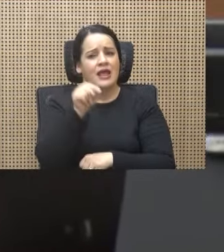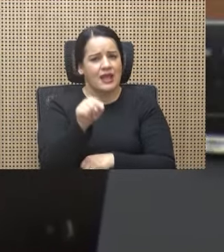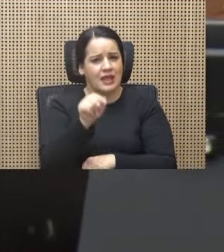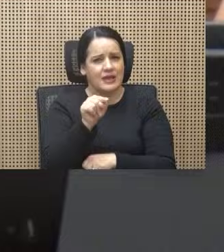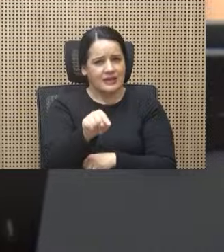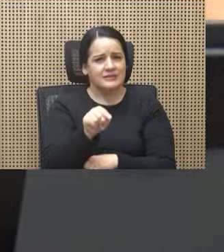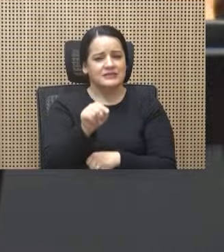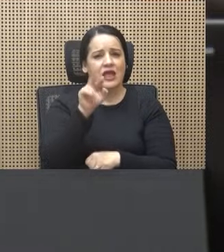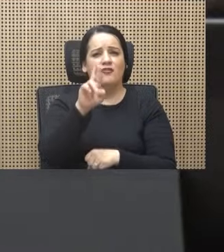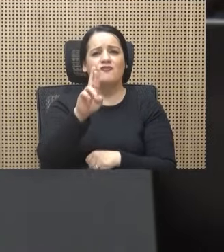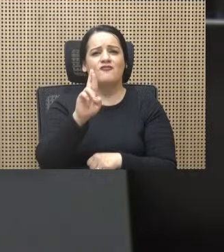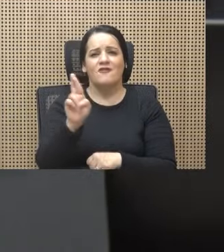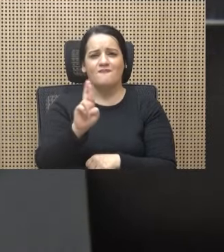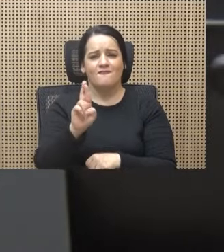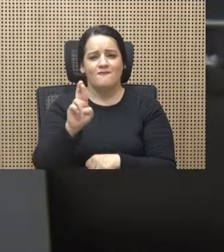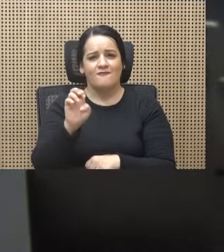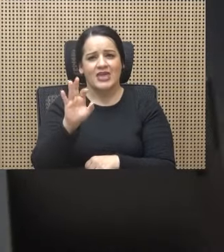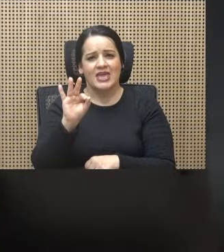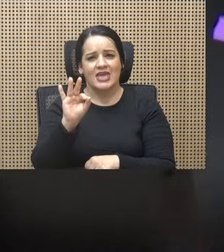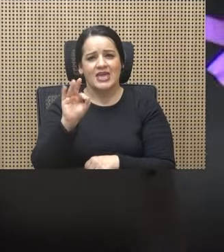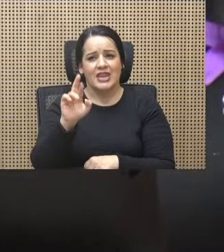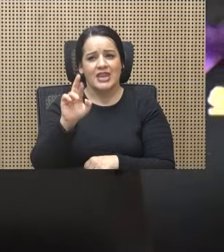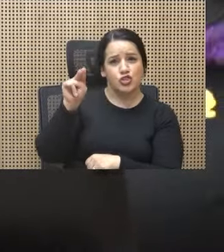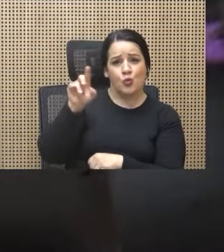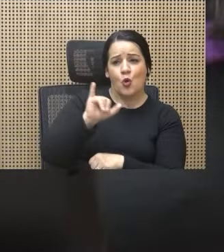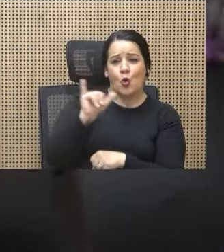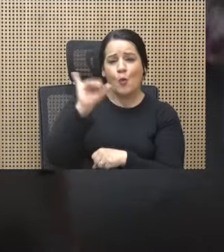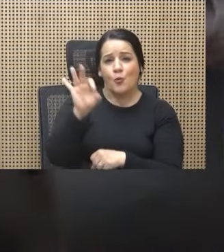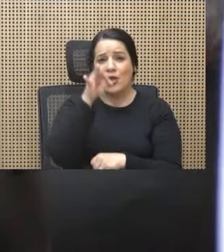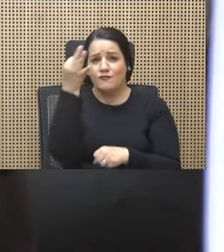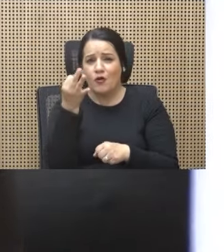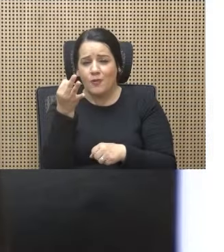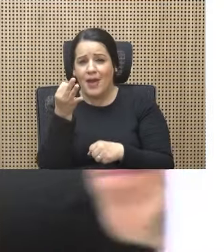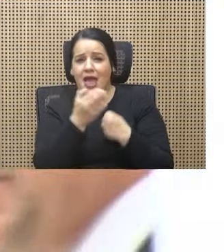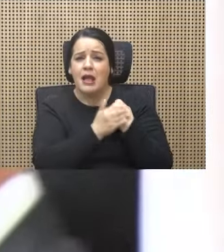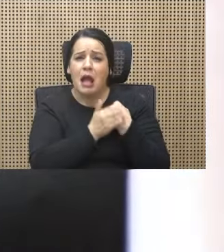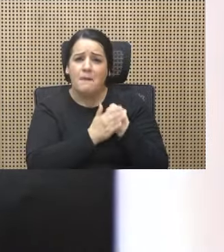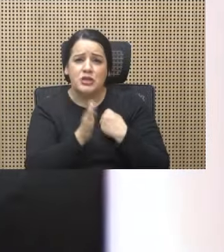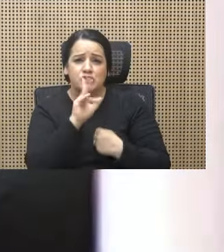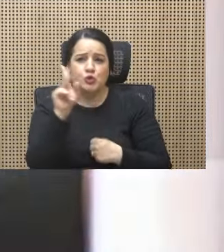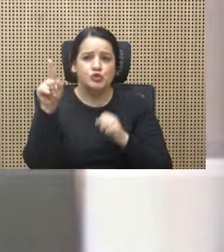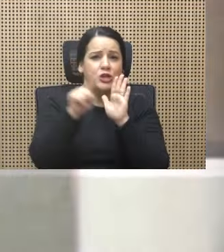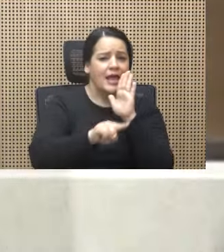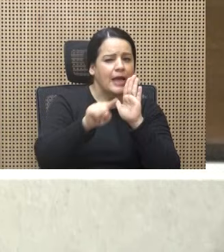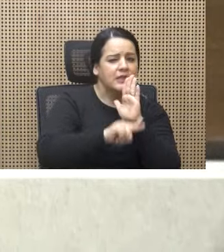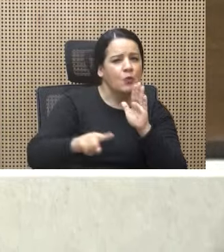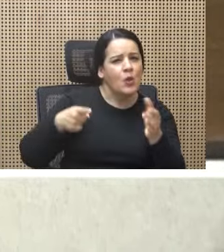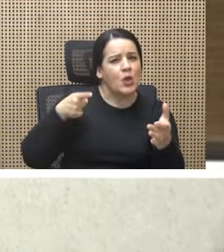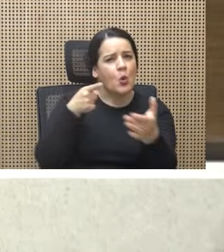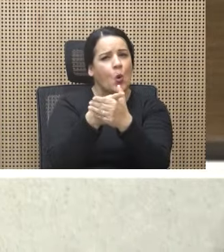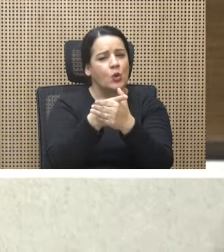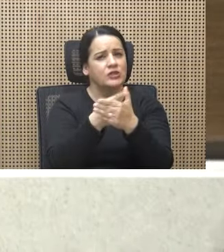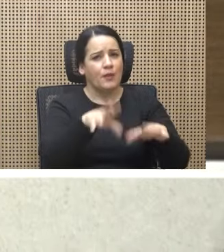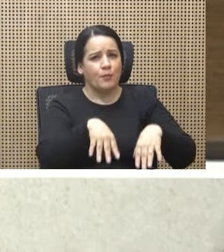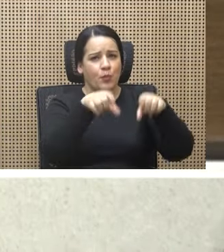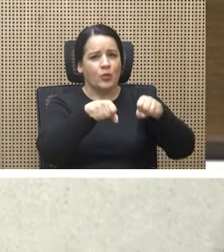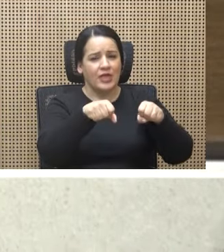caprichoso y vengativo para ir en contra de los poderes de la República y contra nuestra